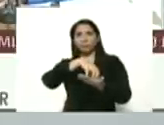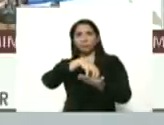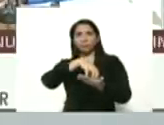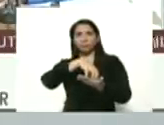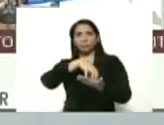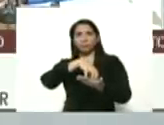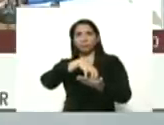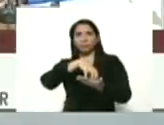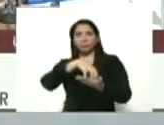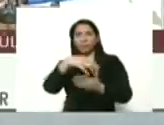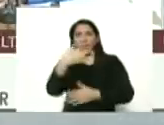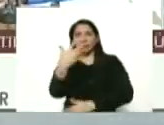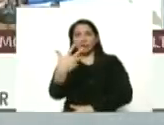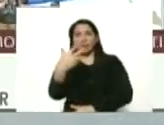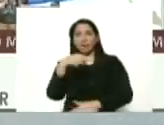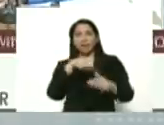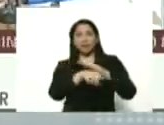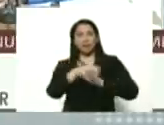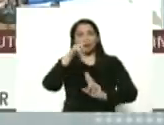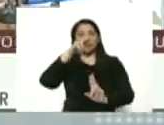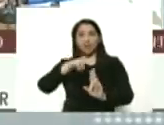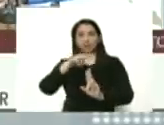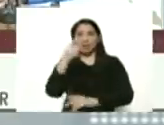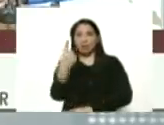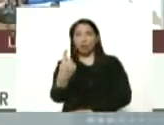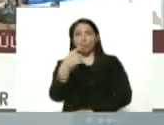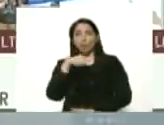3 por el Táchira, 1 por el Zulia.